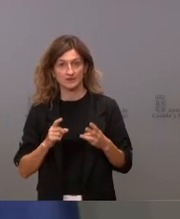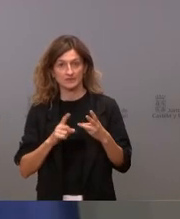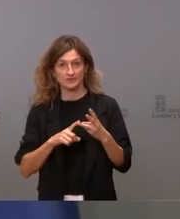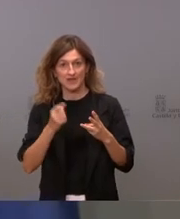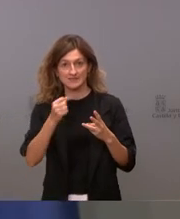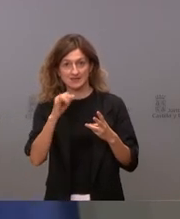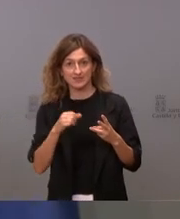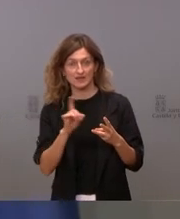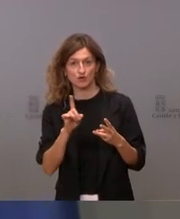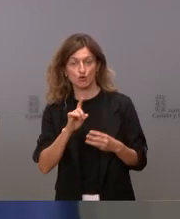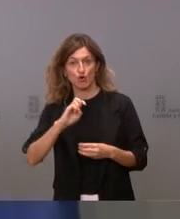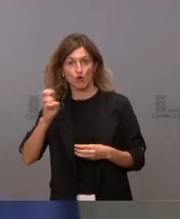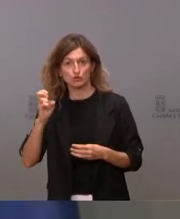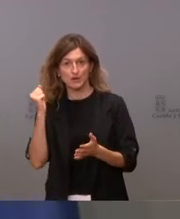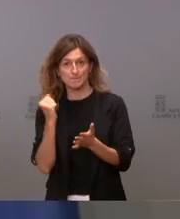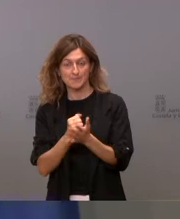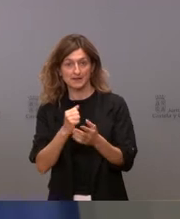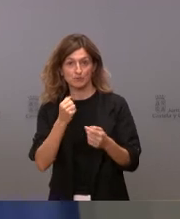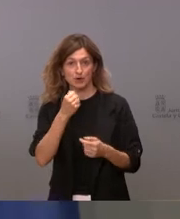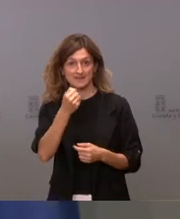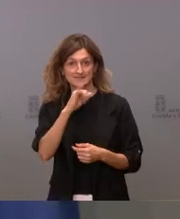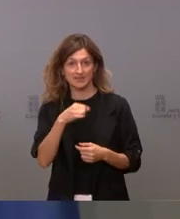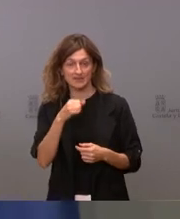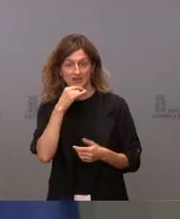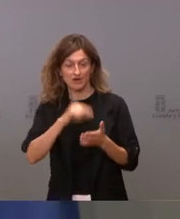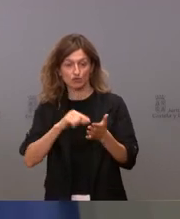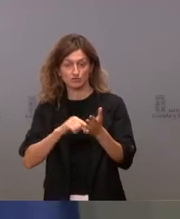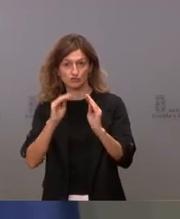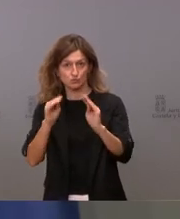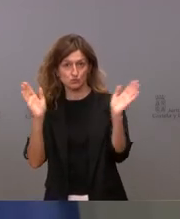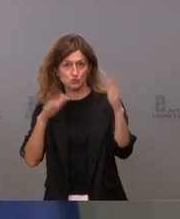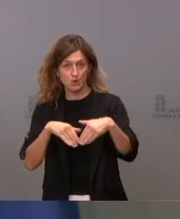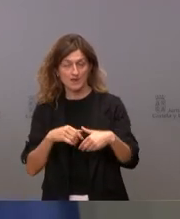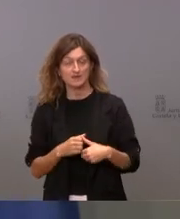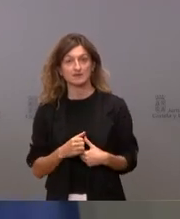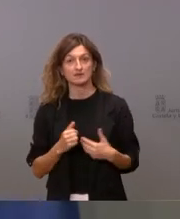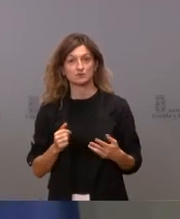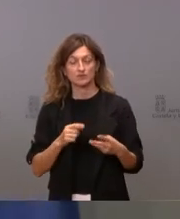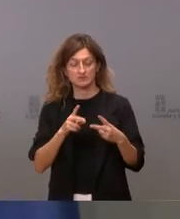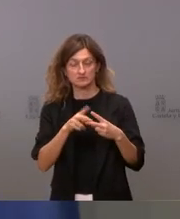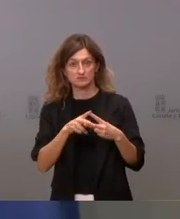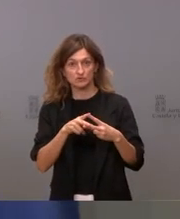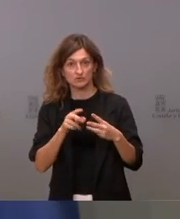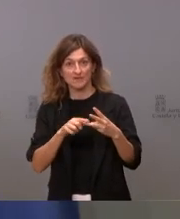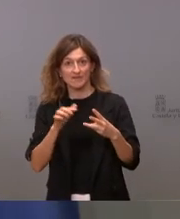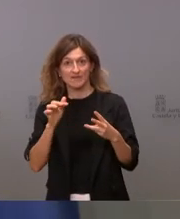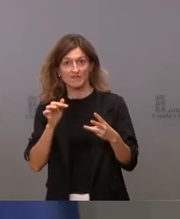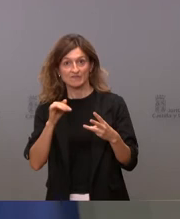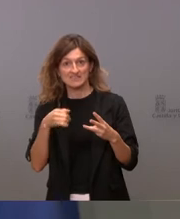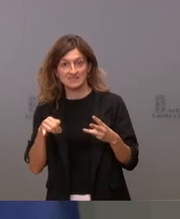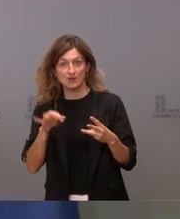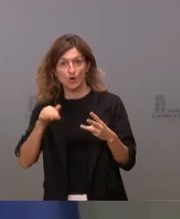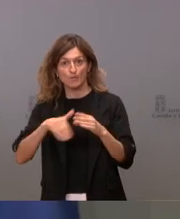ustedes saben, AstraZeneca ahora mismo no tenemos contrato con ellos y se va a hacer o con Pfizer o con Moderna.